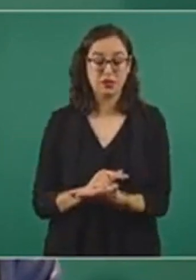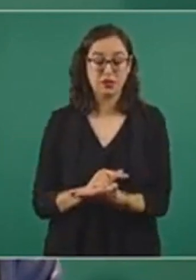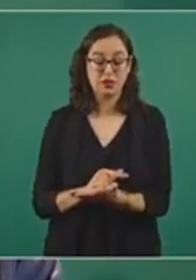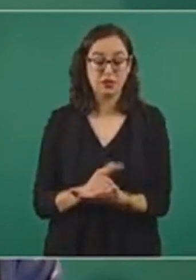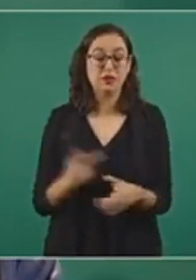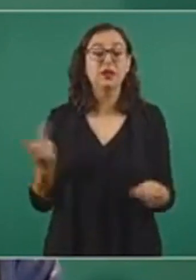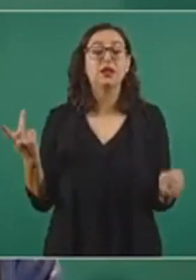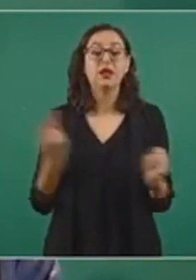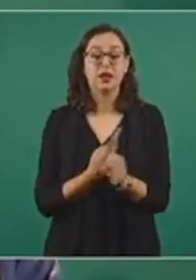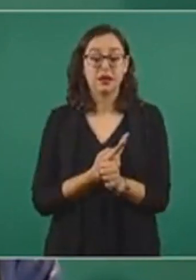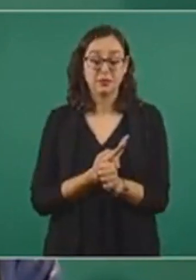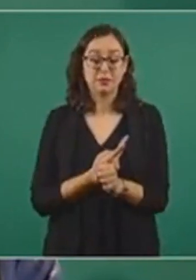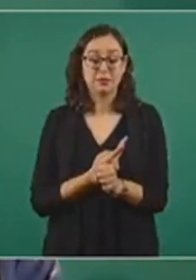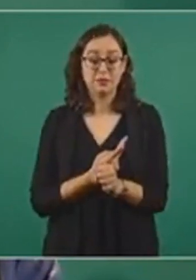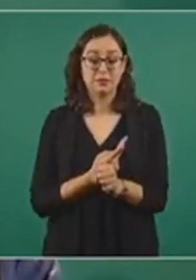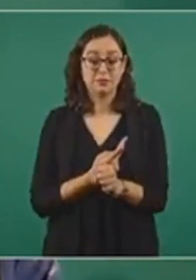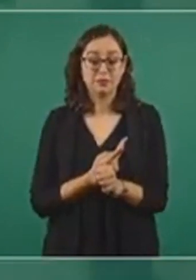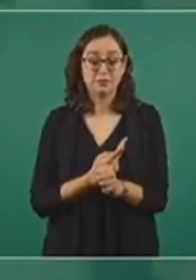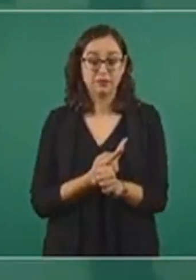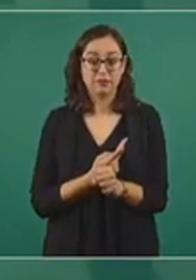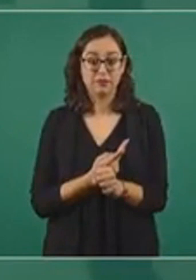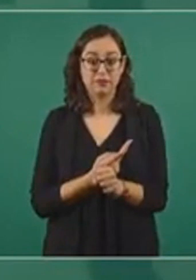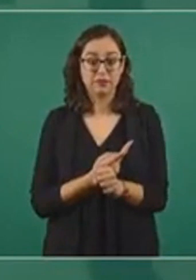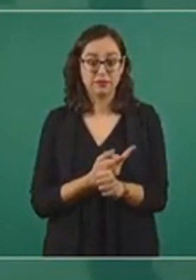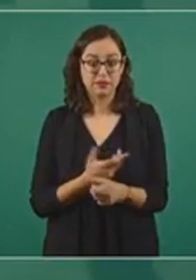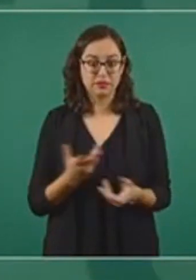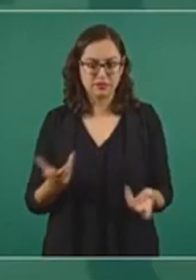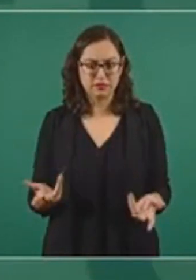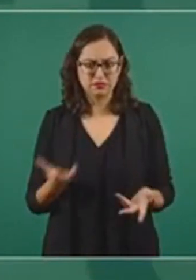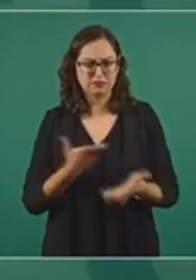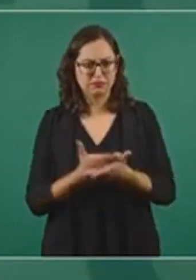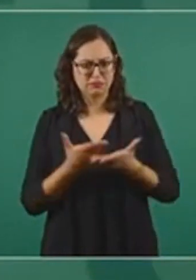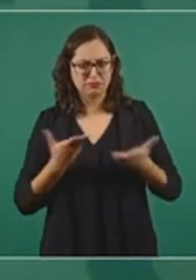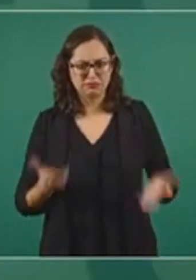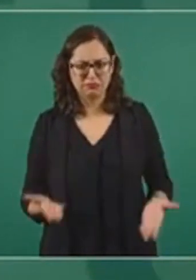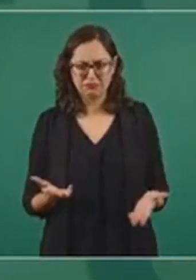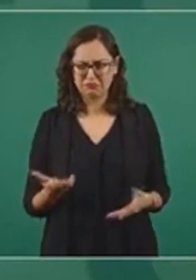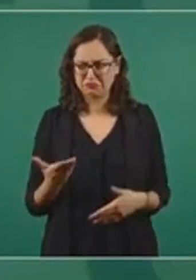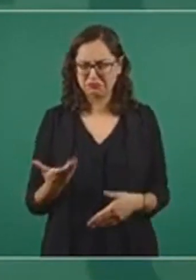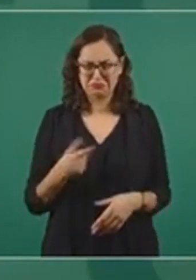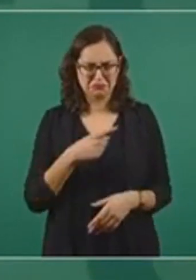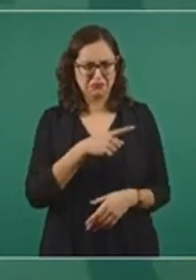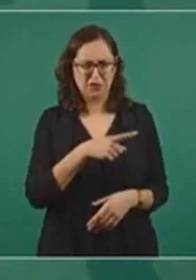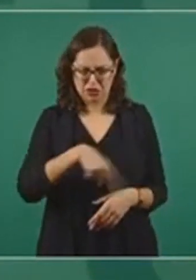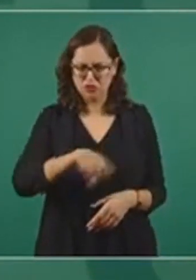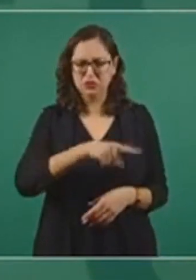la petición en estos tiempos.